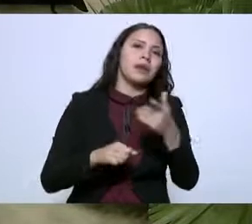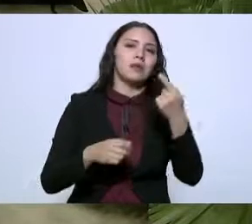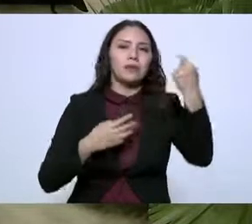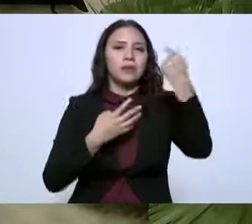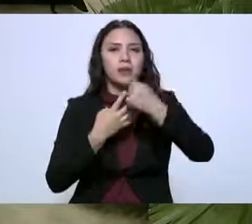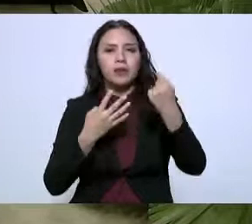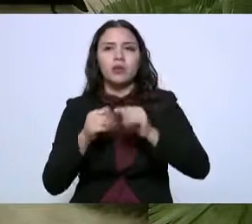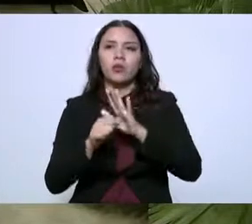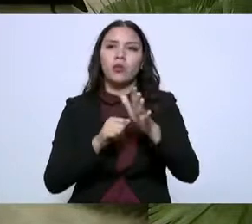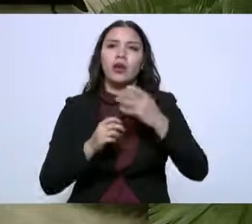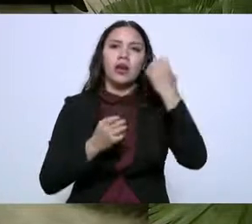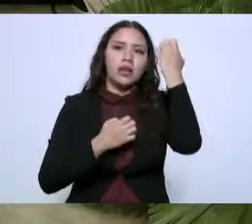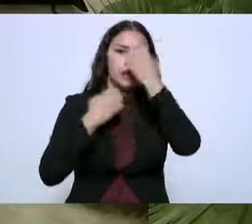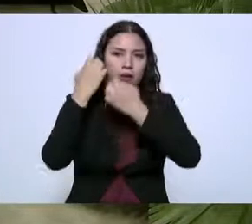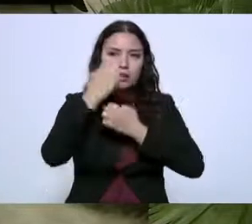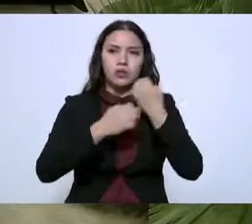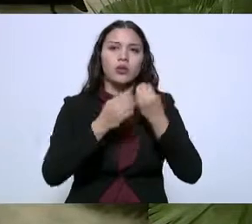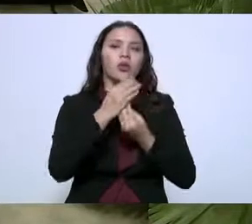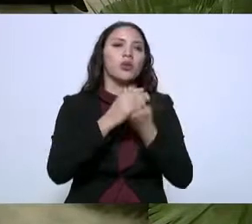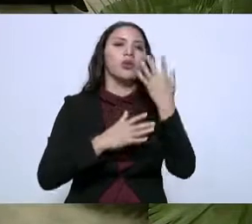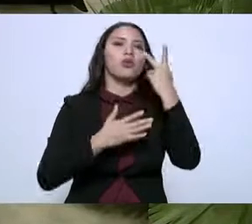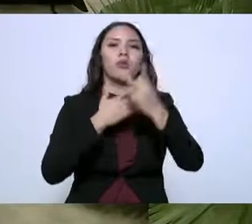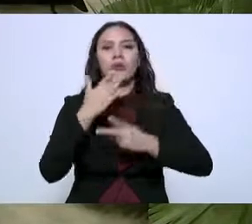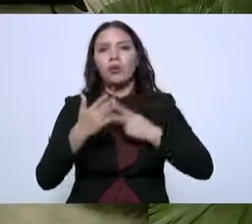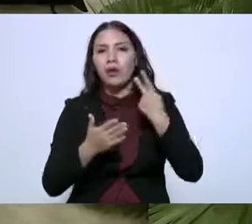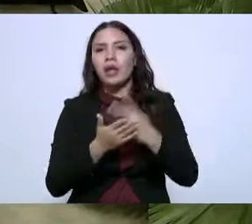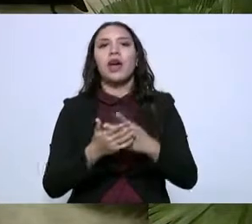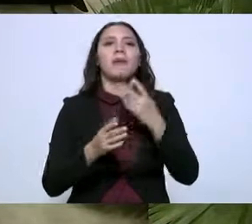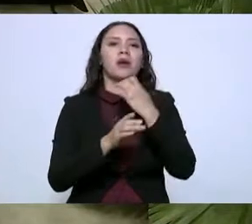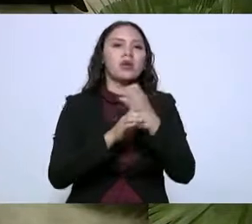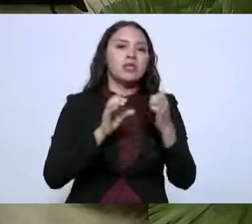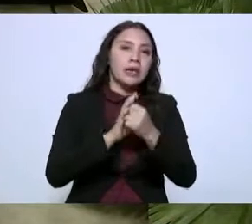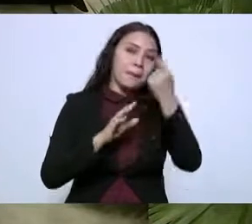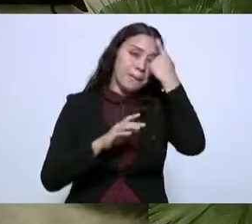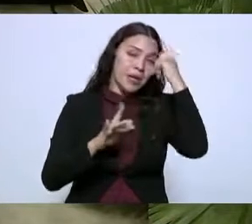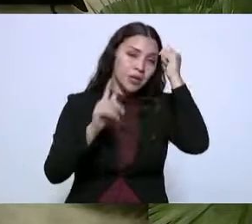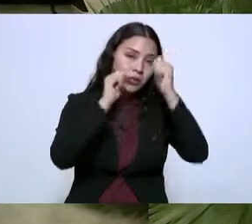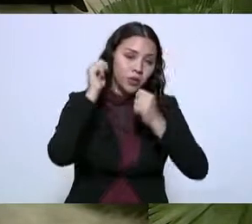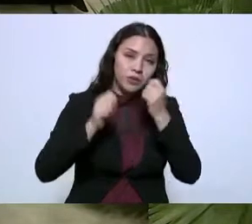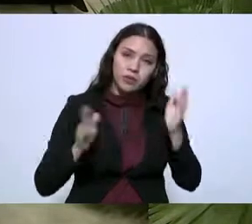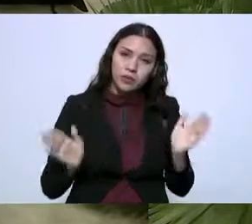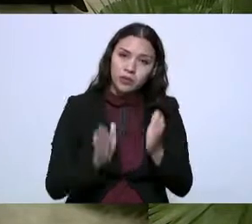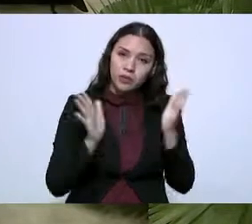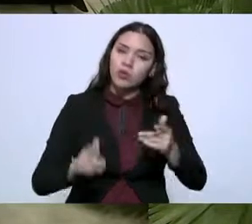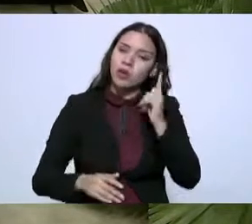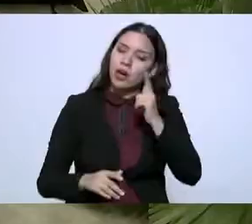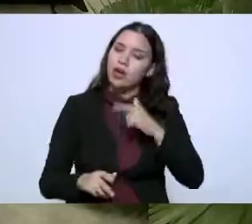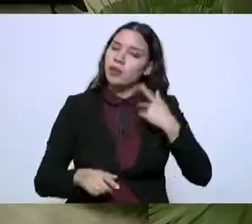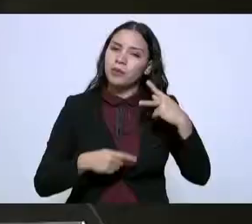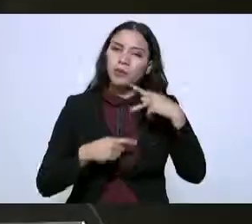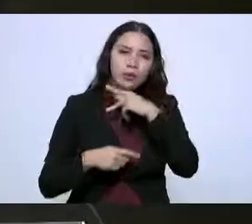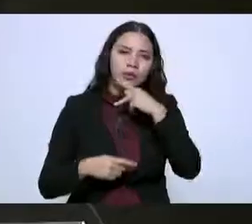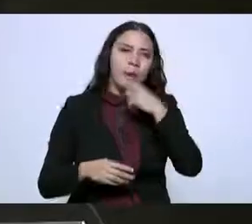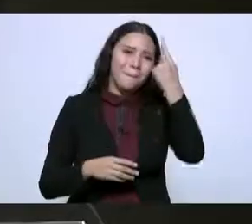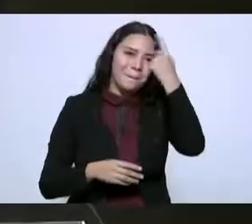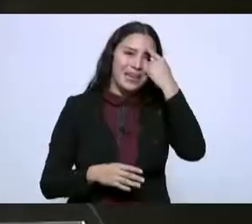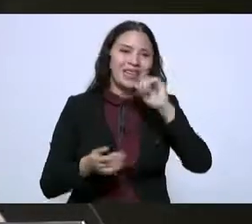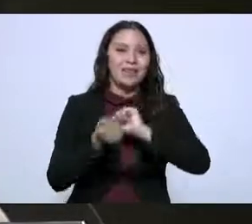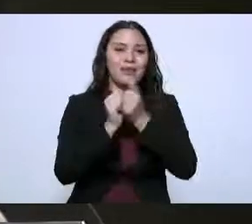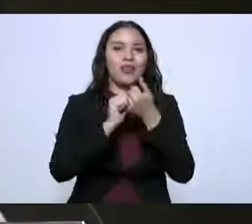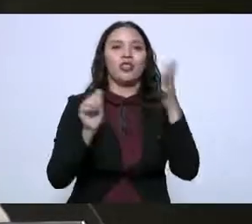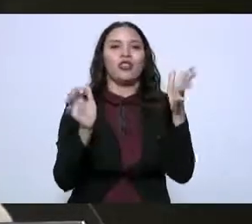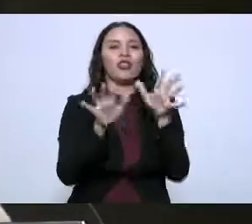seguimiento y evaluación de programas y políticas públicas en materia turística y seguiremos con la campaña de digitalización